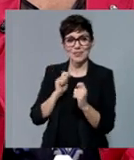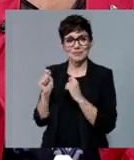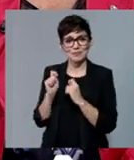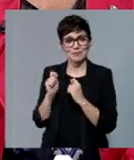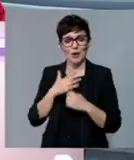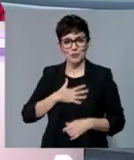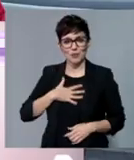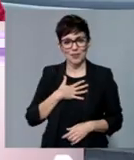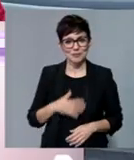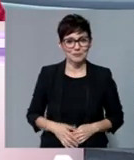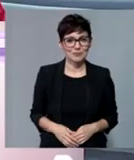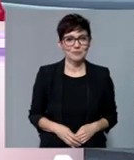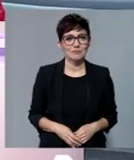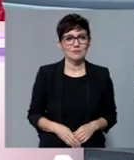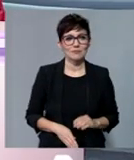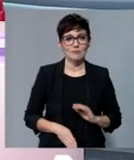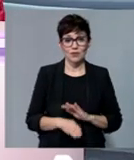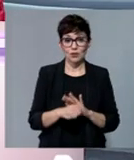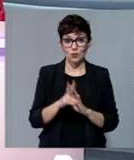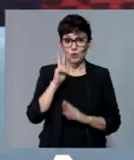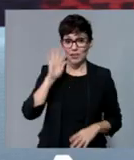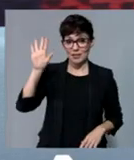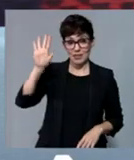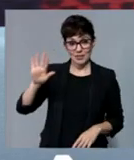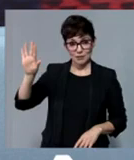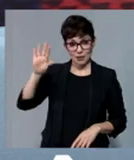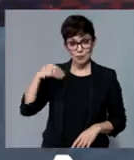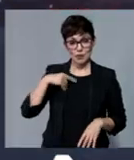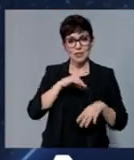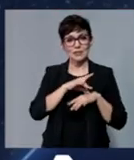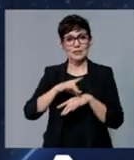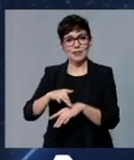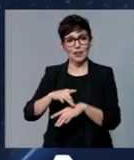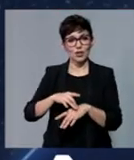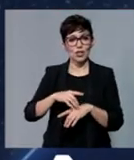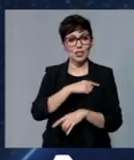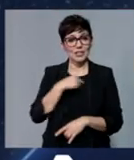A vosotros, un placer. Nosotros seguimos a estas horas mirando al espacio porque la Estación Espacial China fíjense, estrena un nuevo módulo. Este... Gracias.